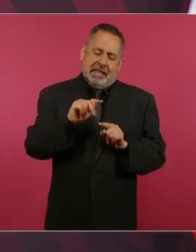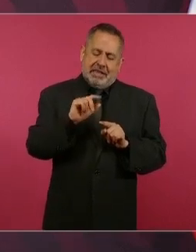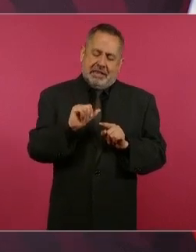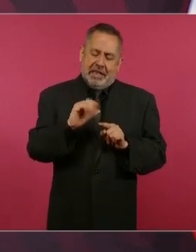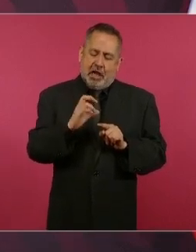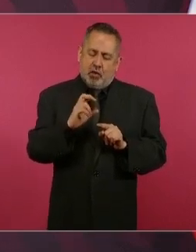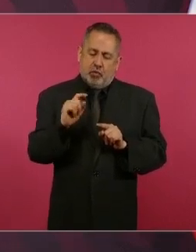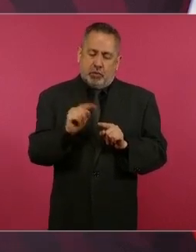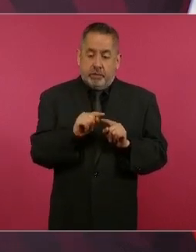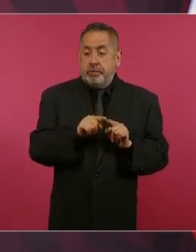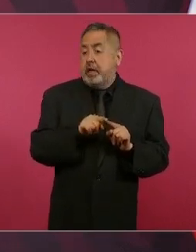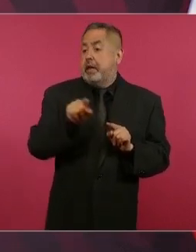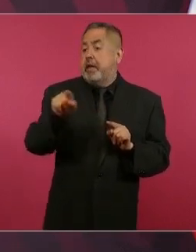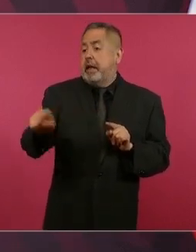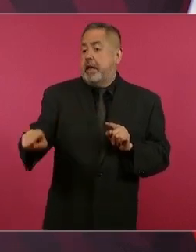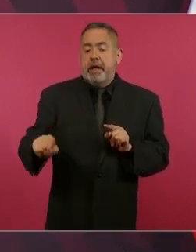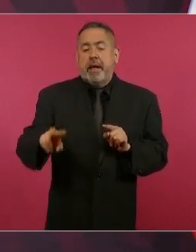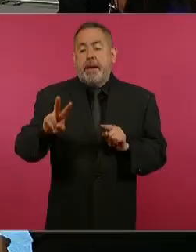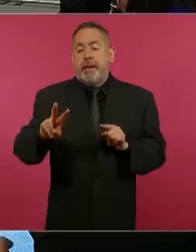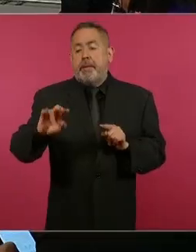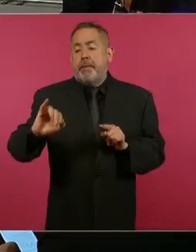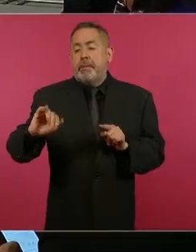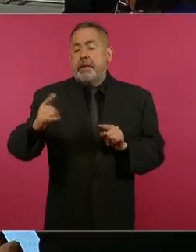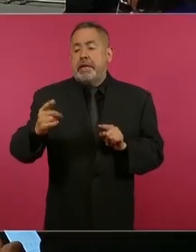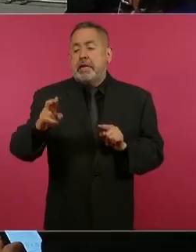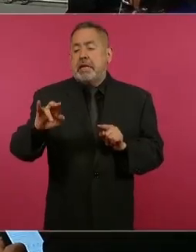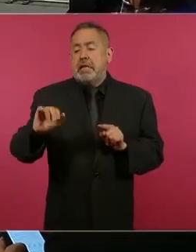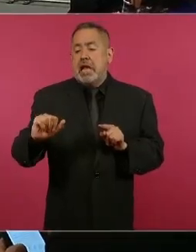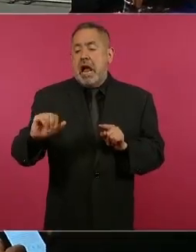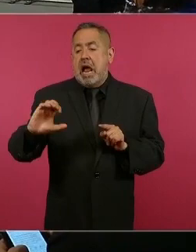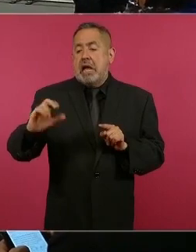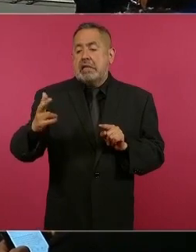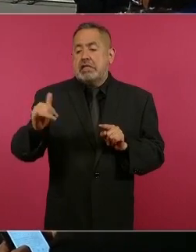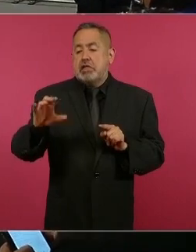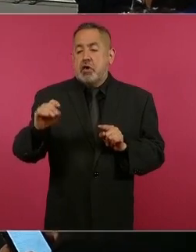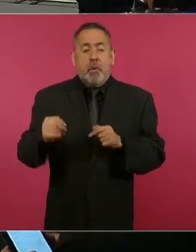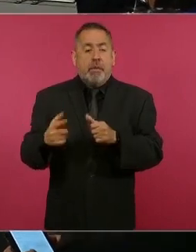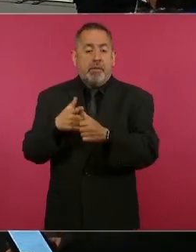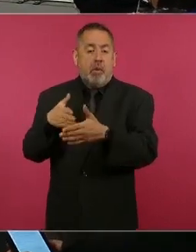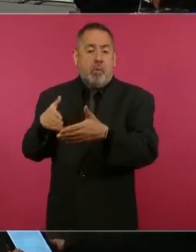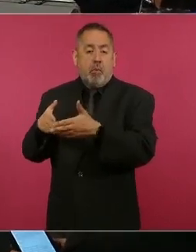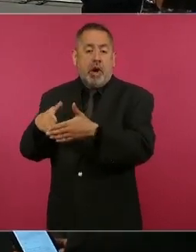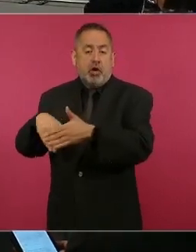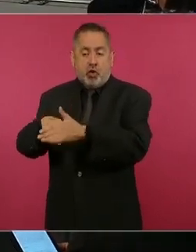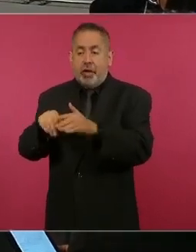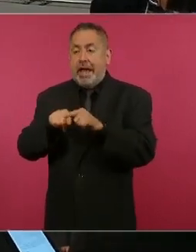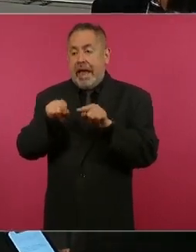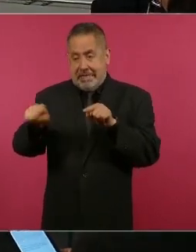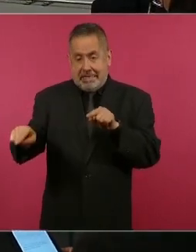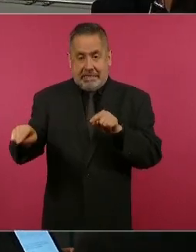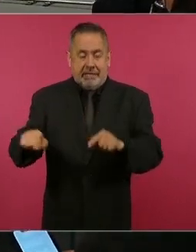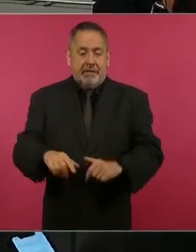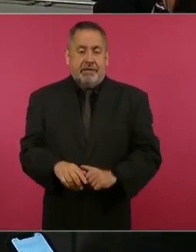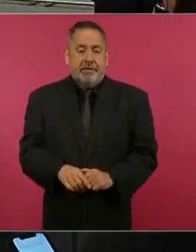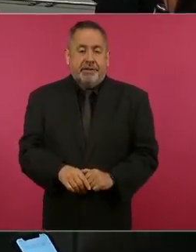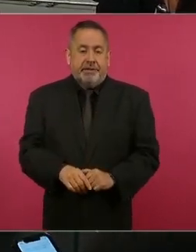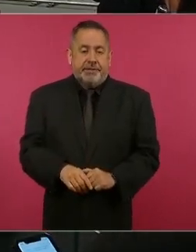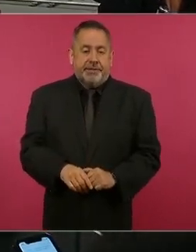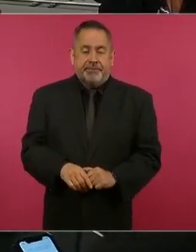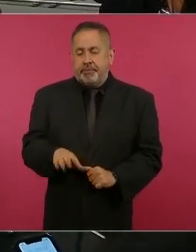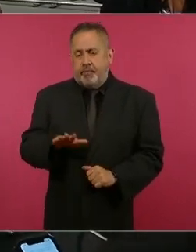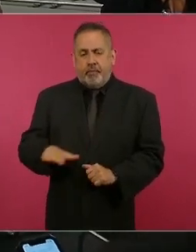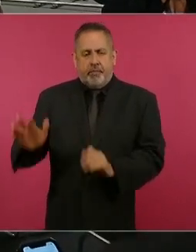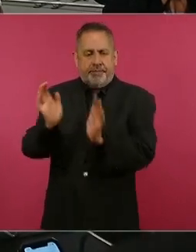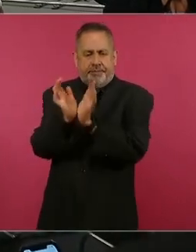hasta Vigía Chico, que es el primer puerto para la